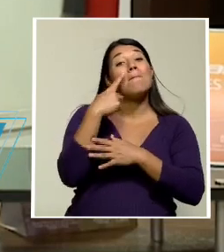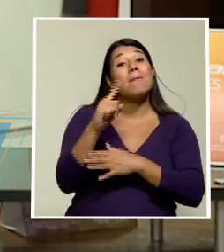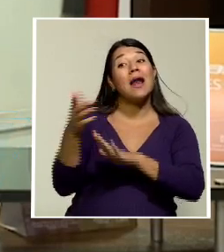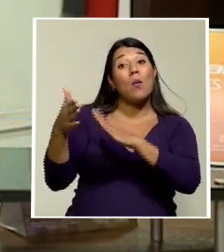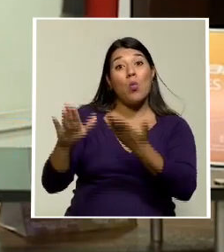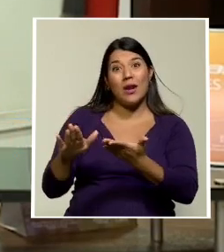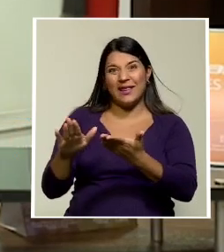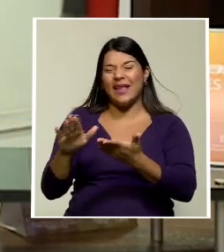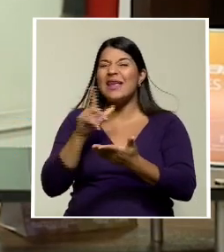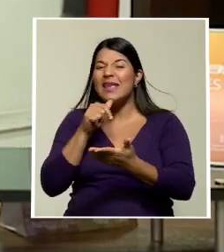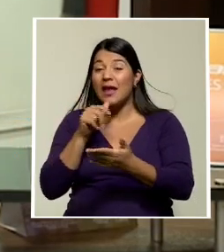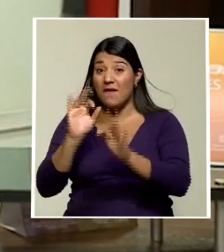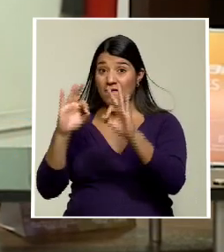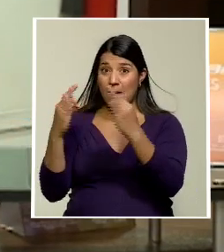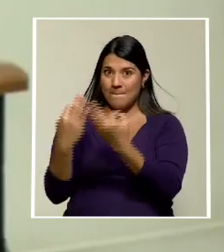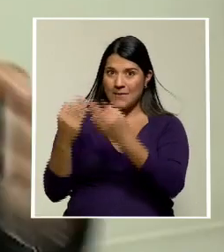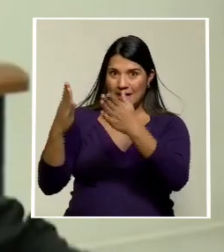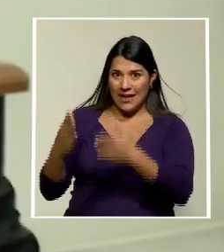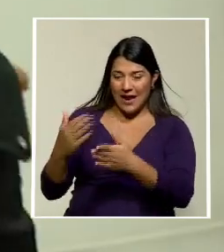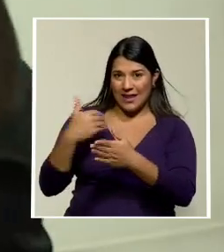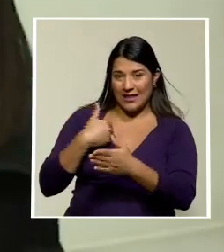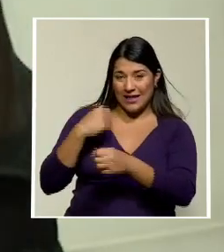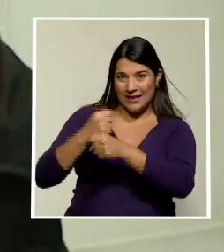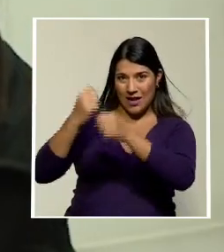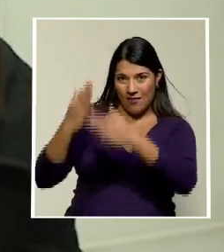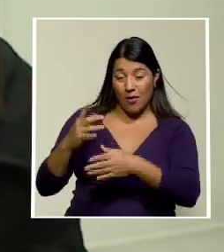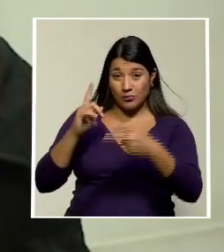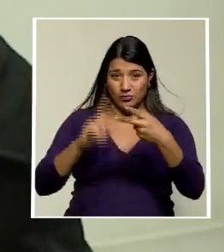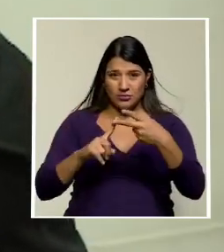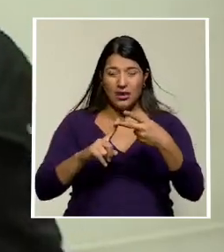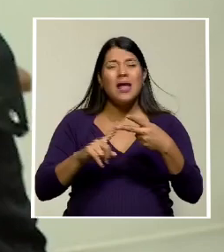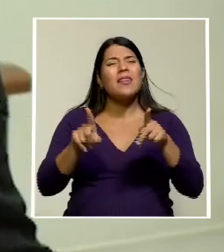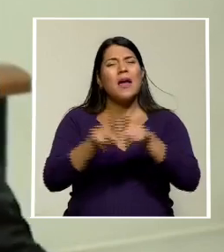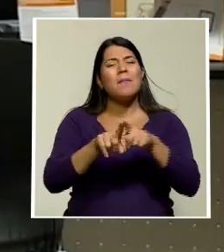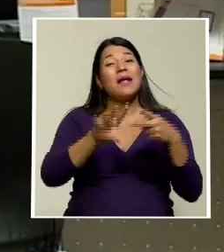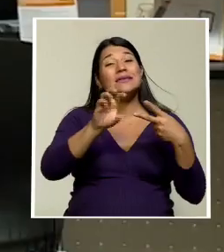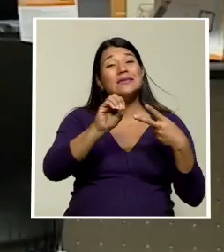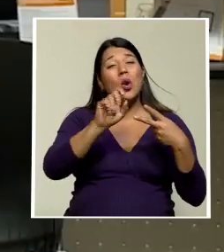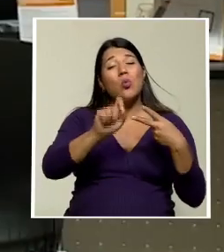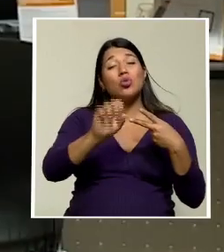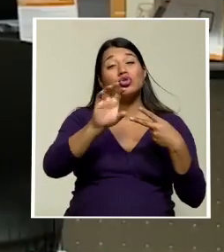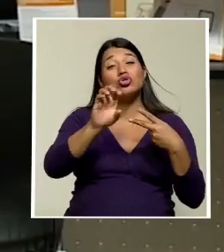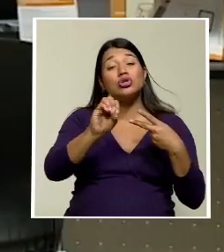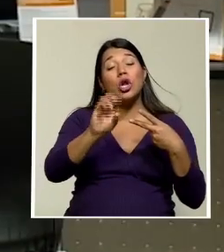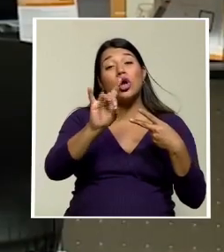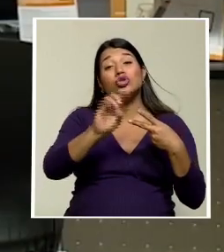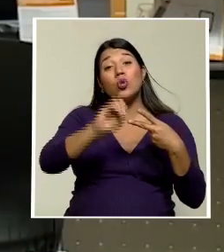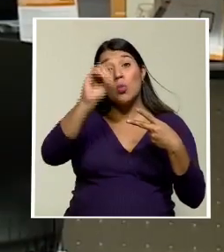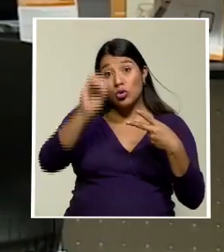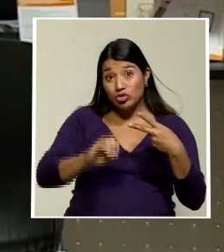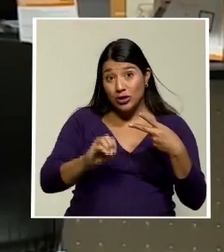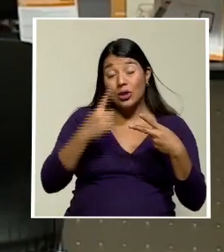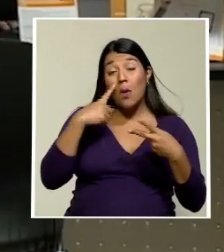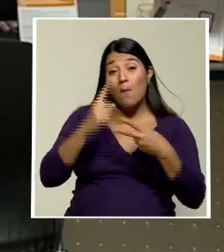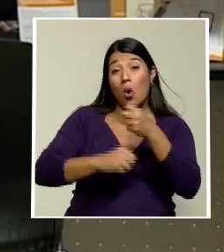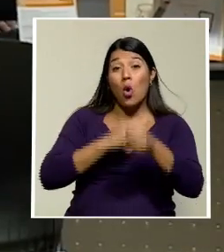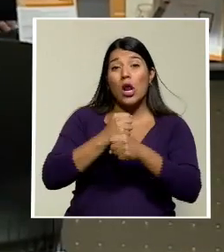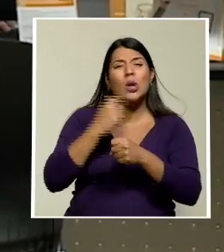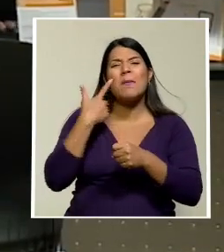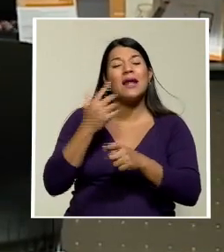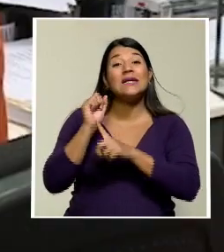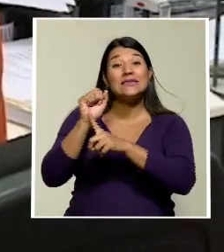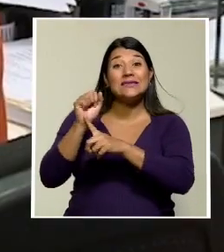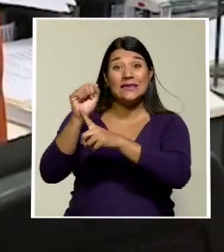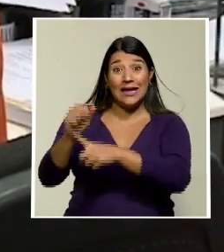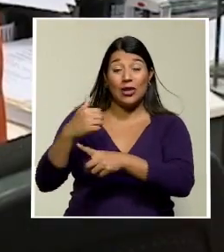También anuló un artículo que obligaba al banco a girar un 0.08% de su presupuesto anual para que el sindicato del Banco